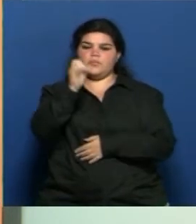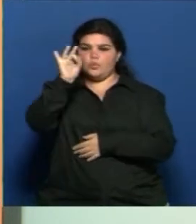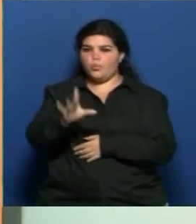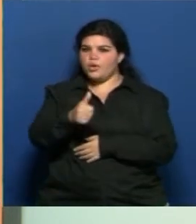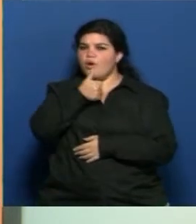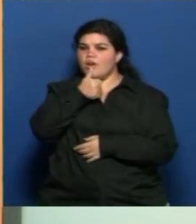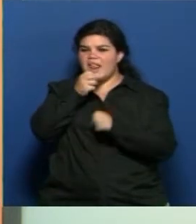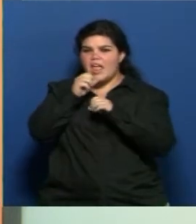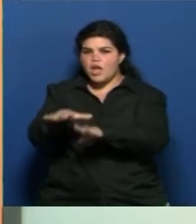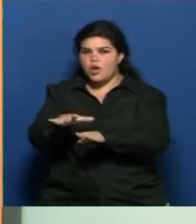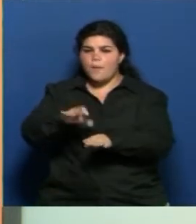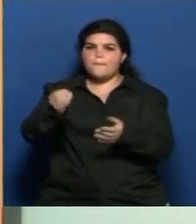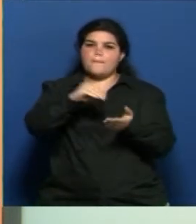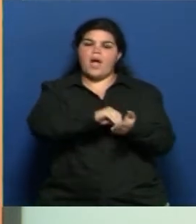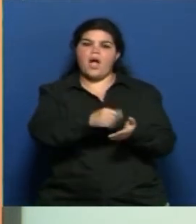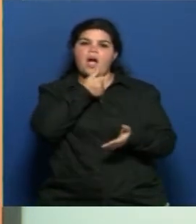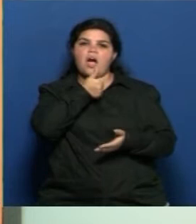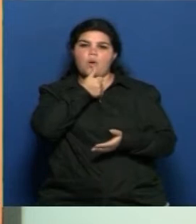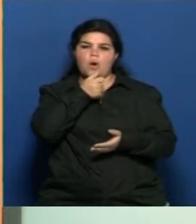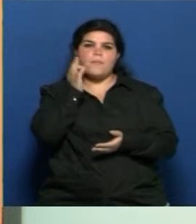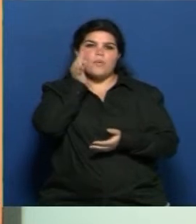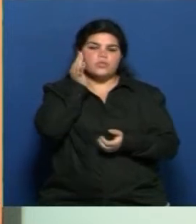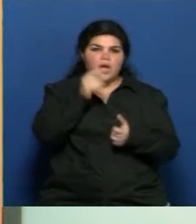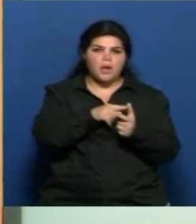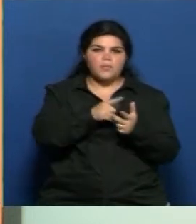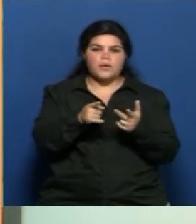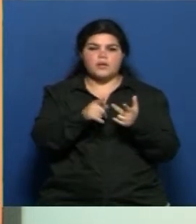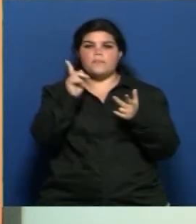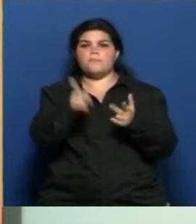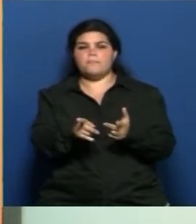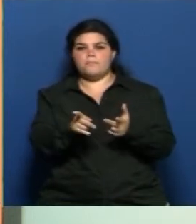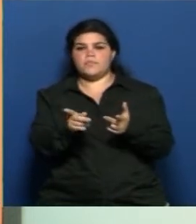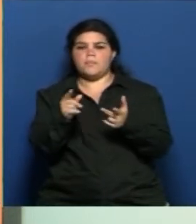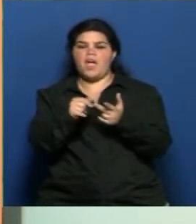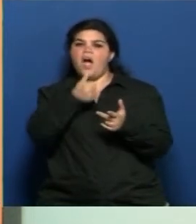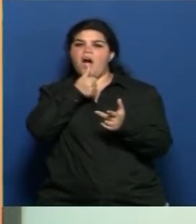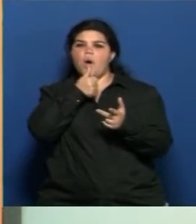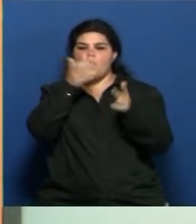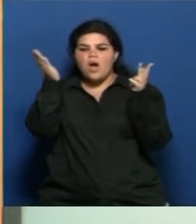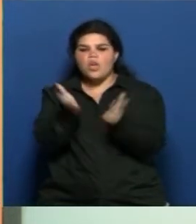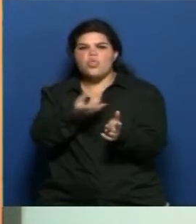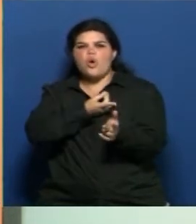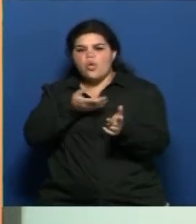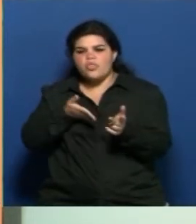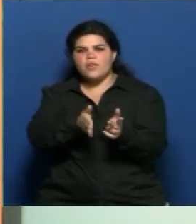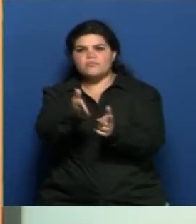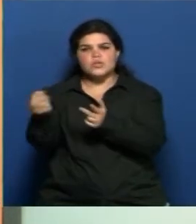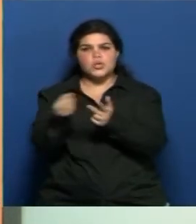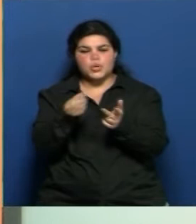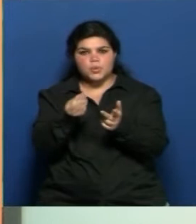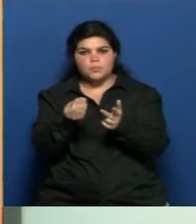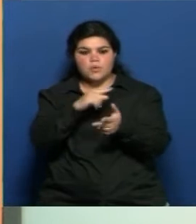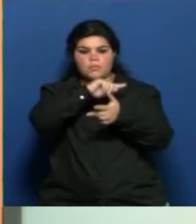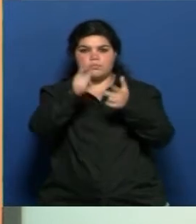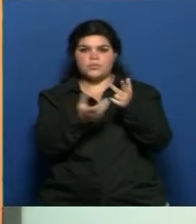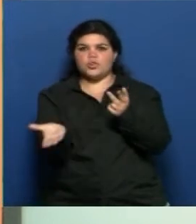sino con el uso del agua potable, con las aguas de desagües, con la parte de desagües. Es decir, que tenga un tratamiento